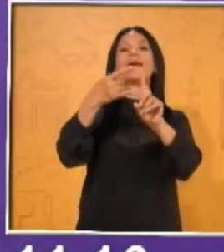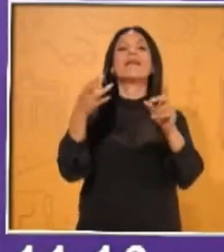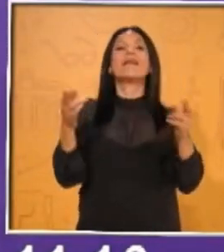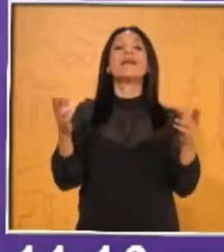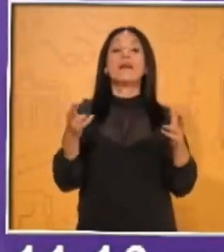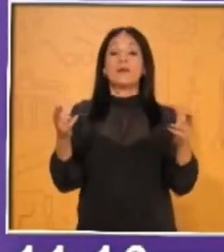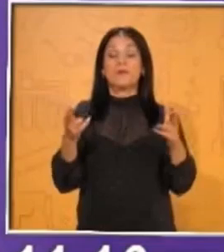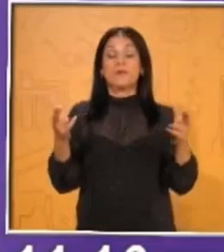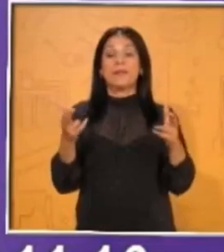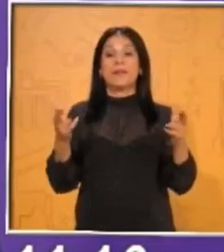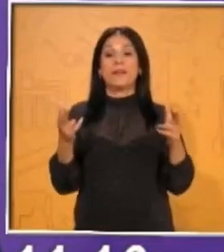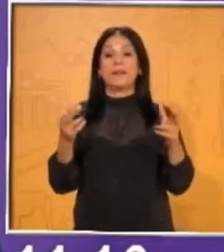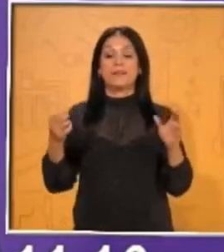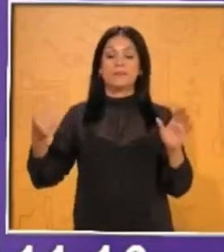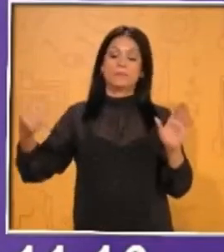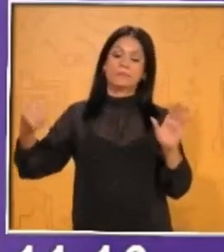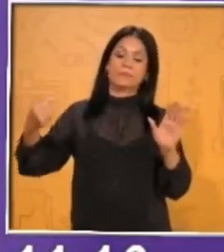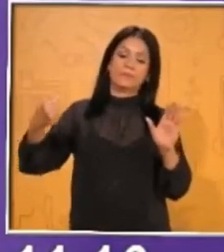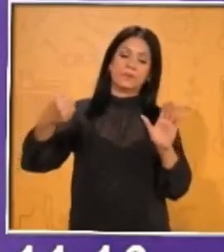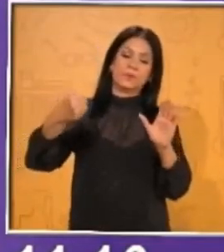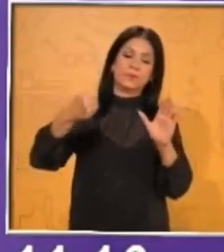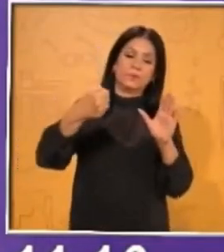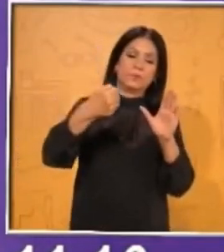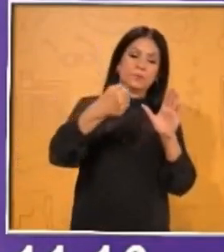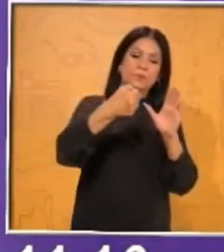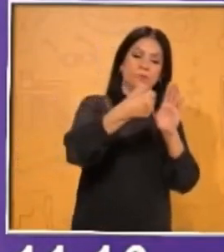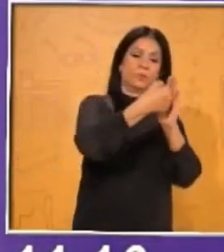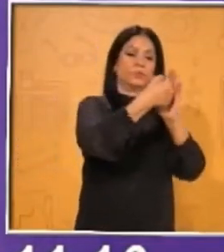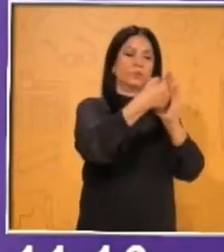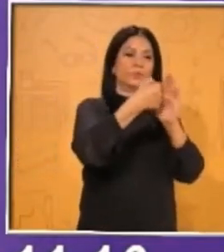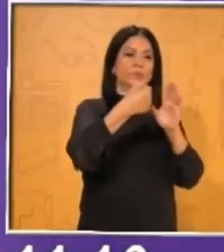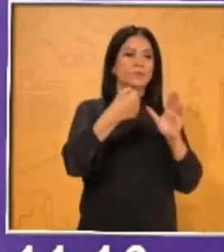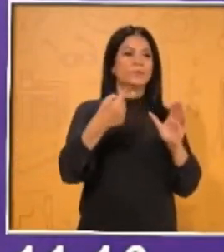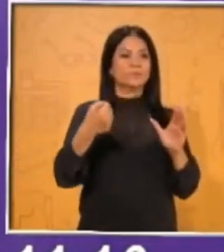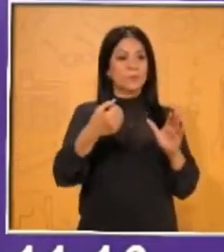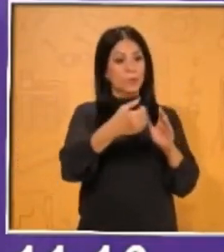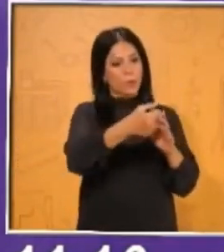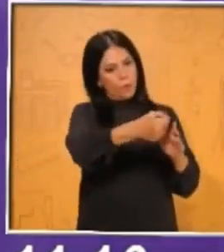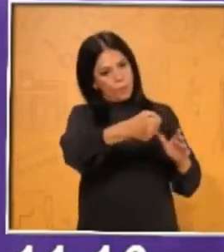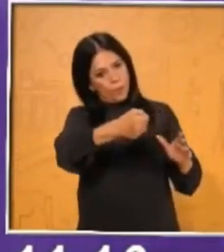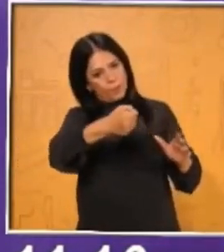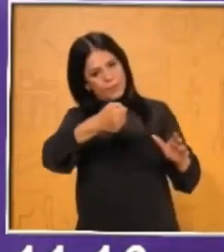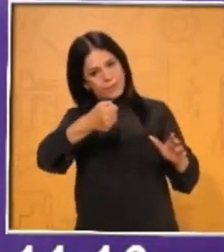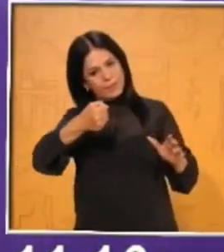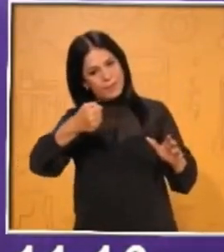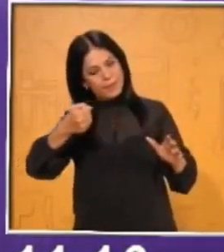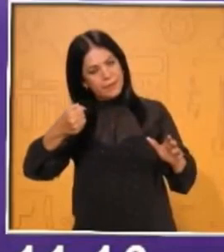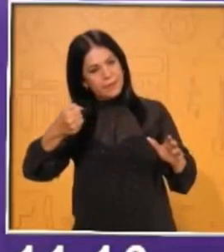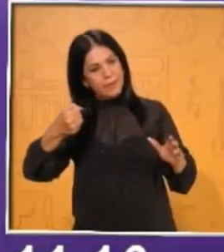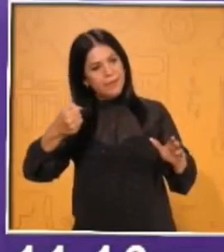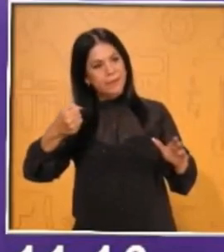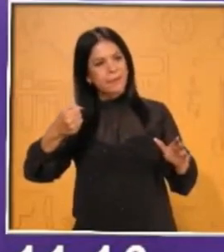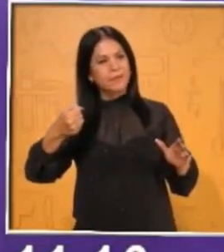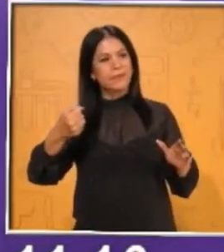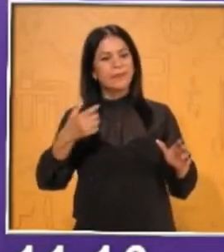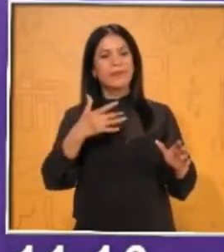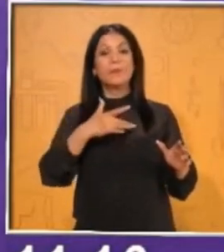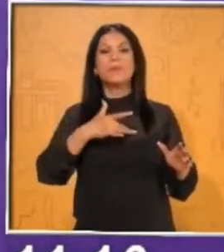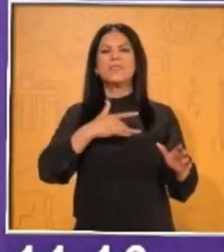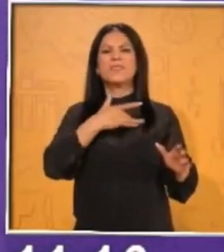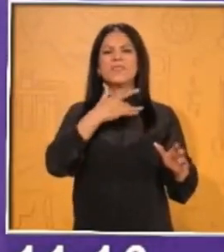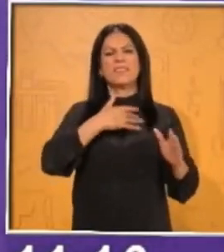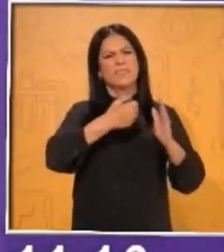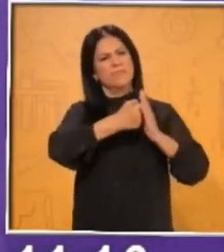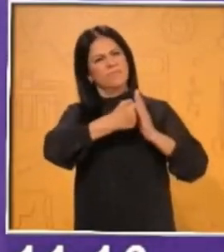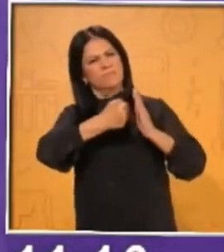Bueno, lo cierras y luego posteriormente lo vuelves a abrir y luego pues dices, ¿qué está